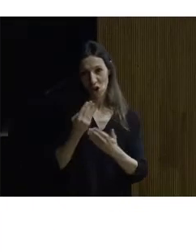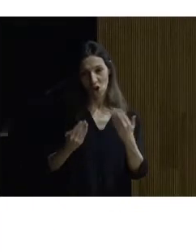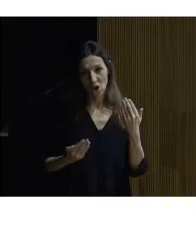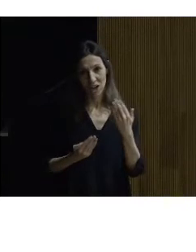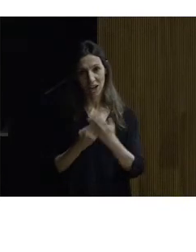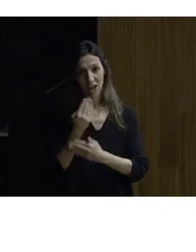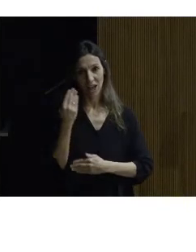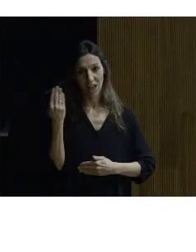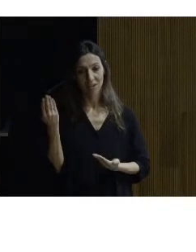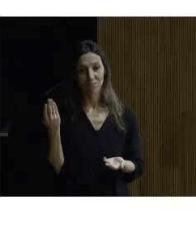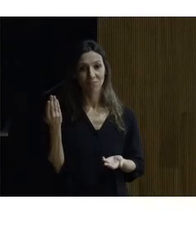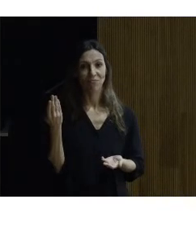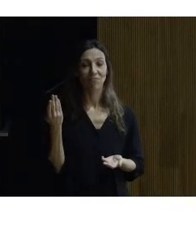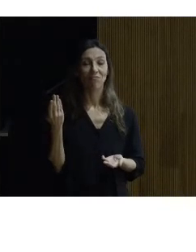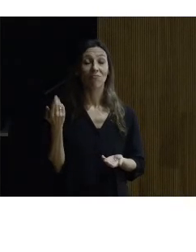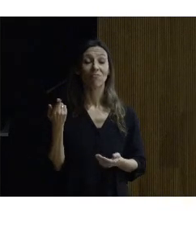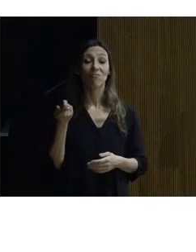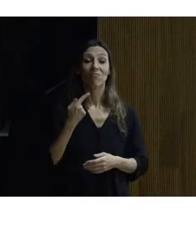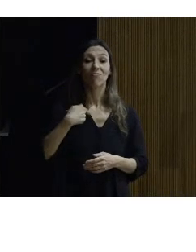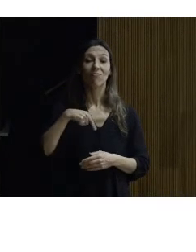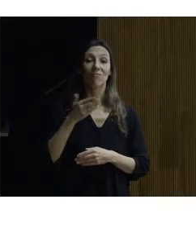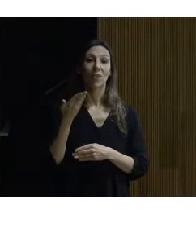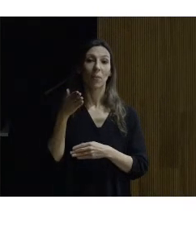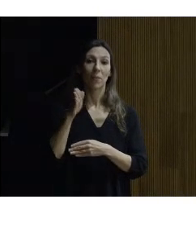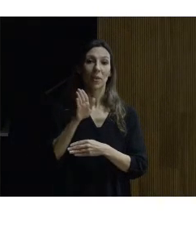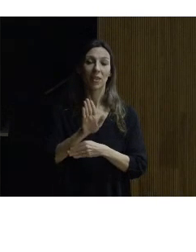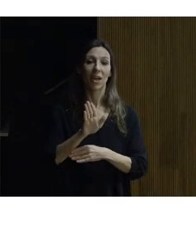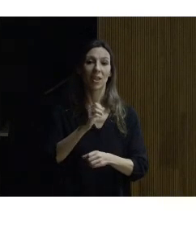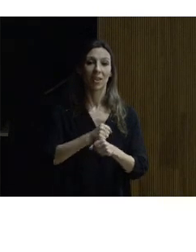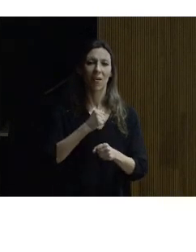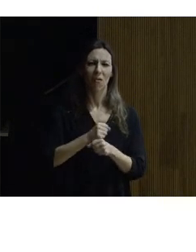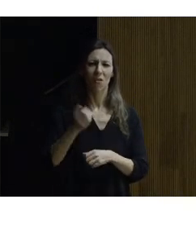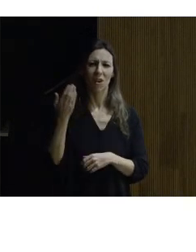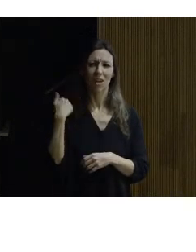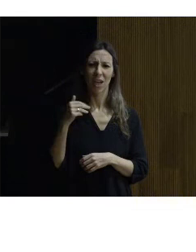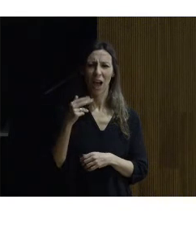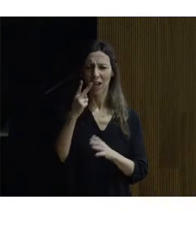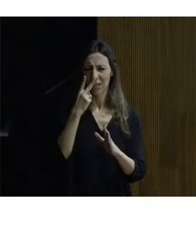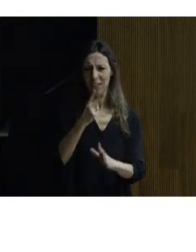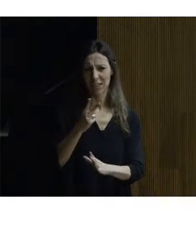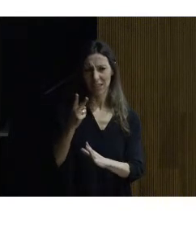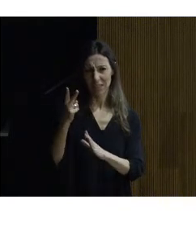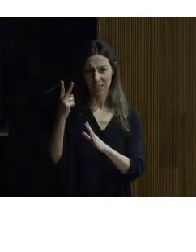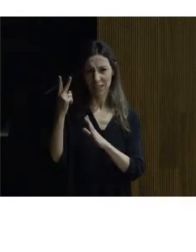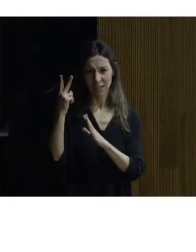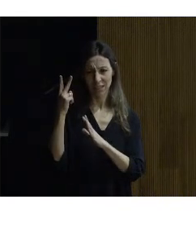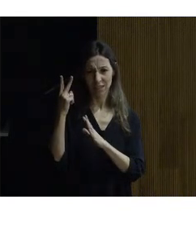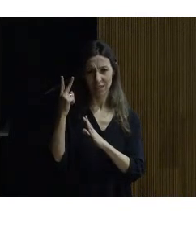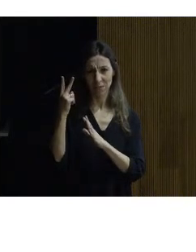estamos presentando este trabajo de estos siete años y